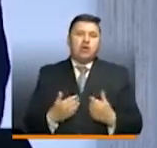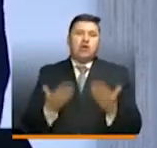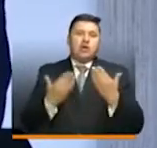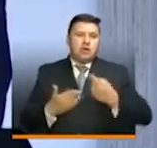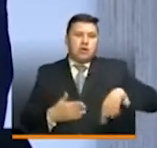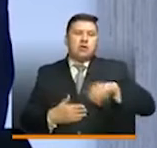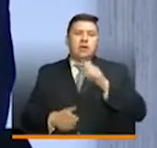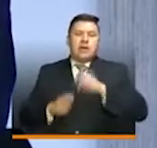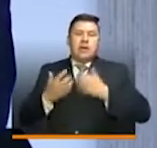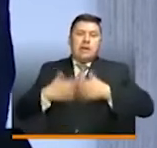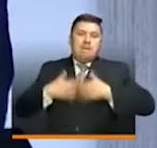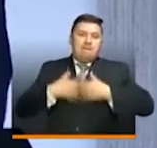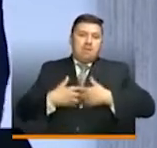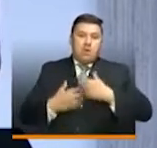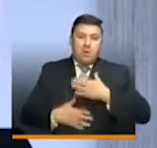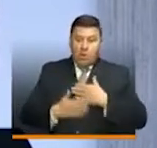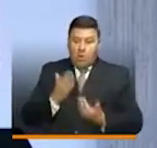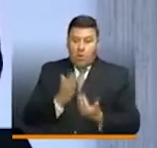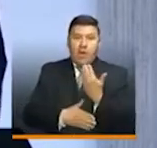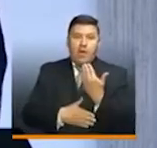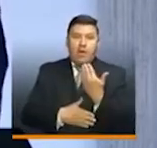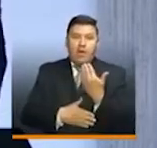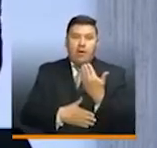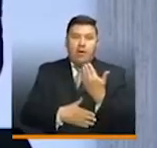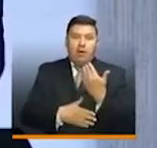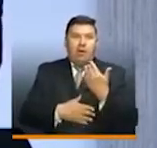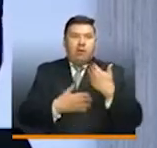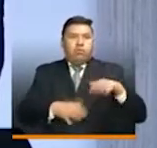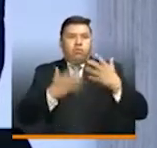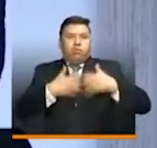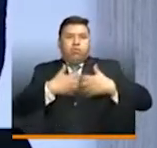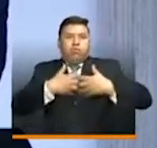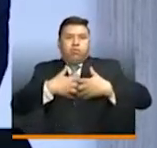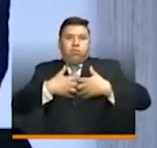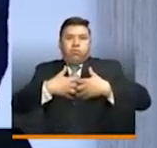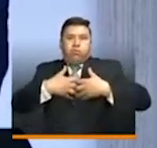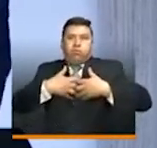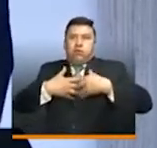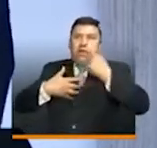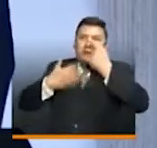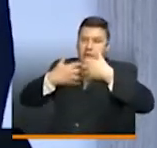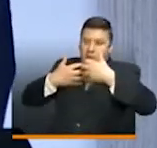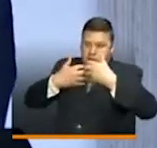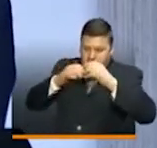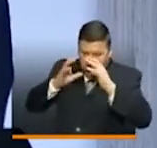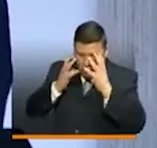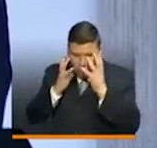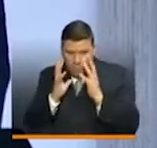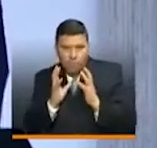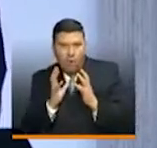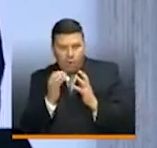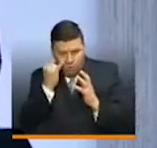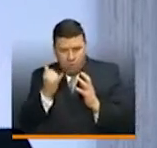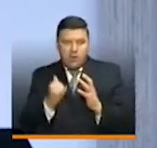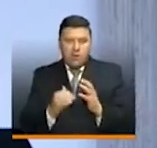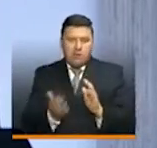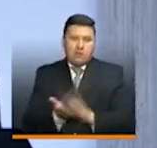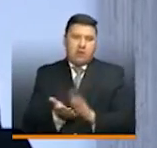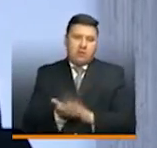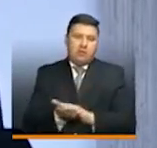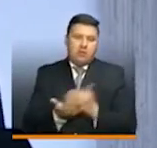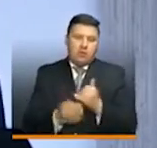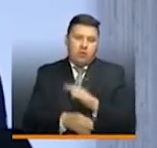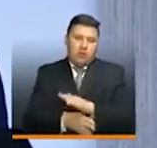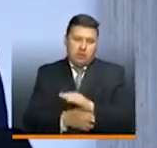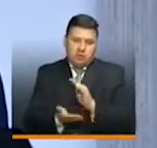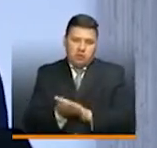que muchos empresarios nuevos salgan a producir estas caretas con este diseño que se está premiando en la tarde